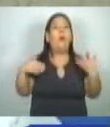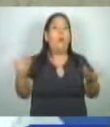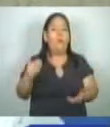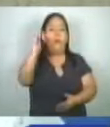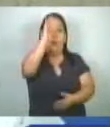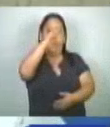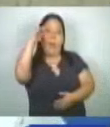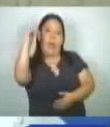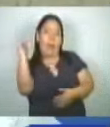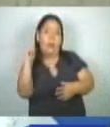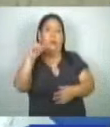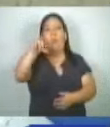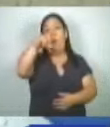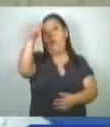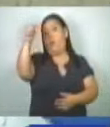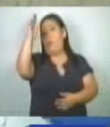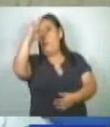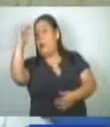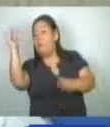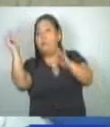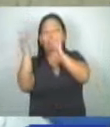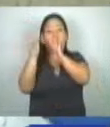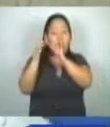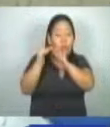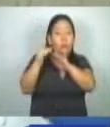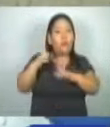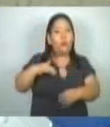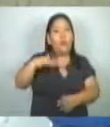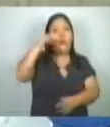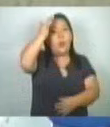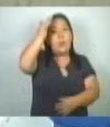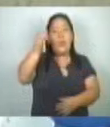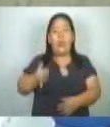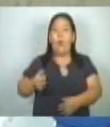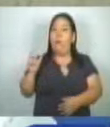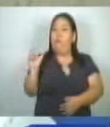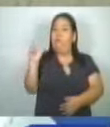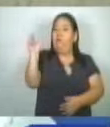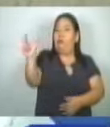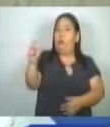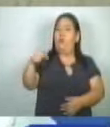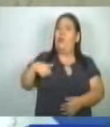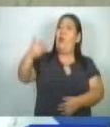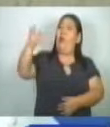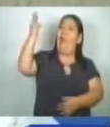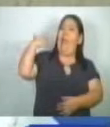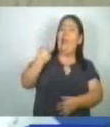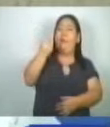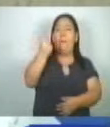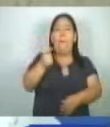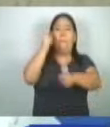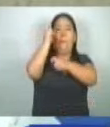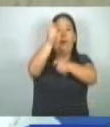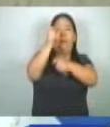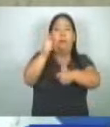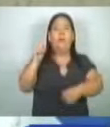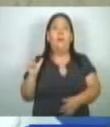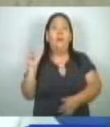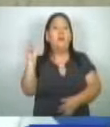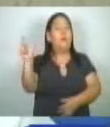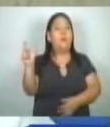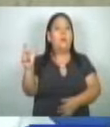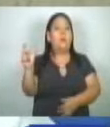el contexto internacional. Sí creo que los escalafones, y eso incluso desde que yo era sindicalista lo planteábamos, que los